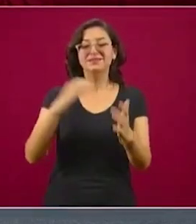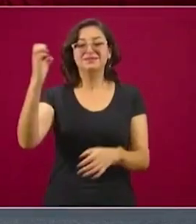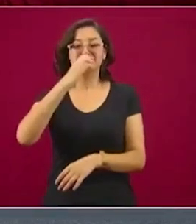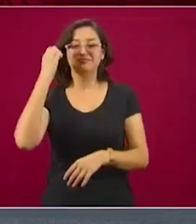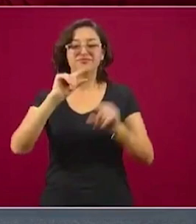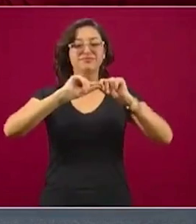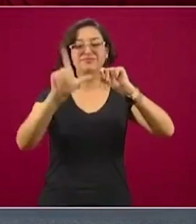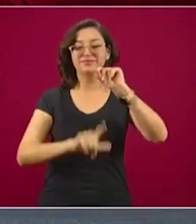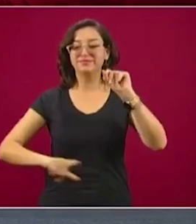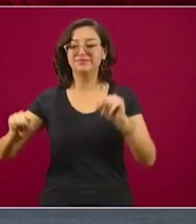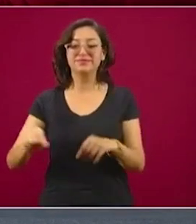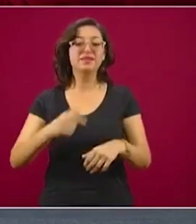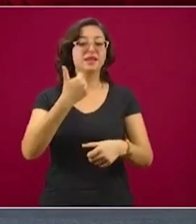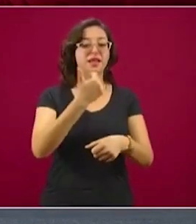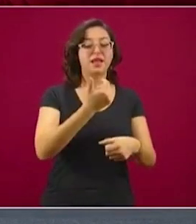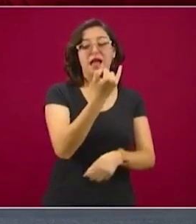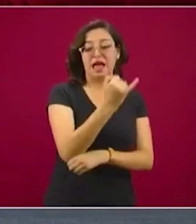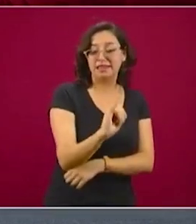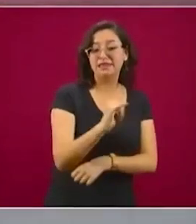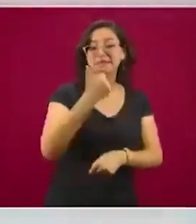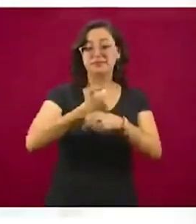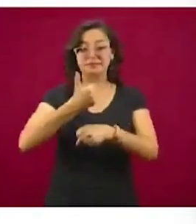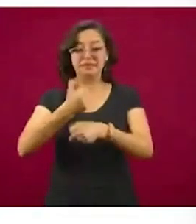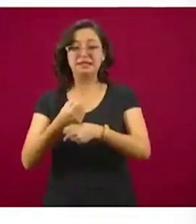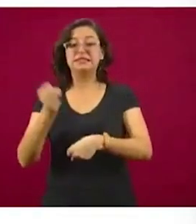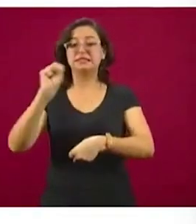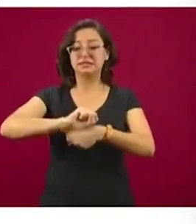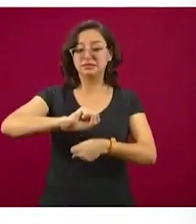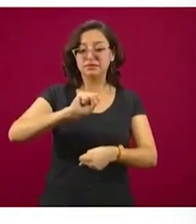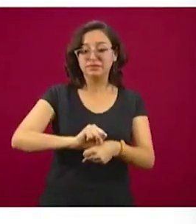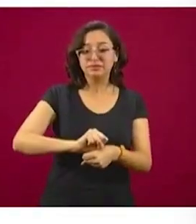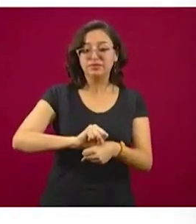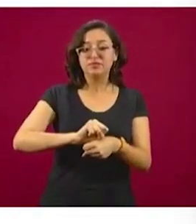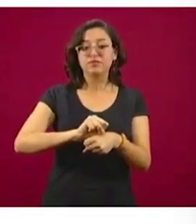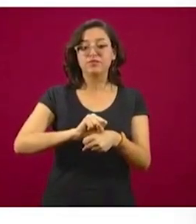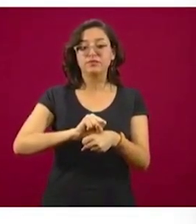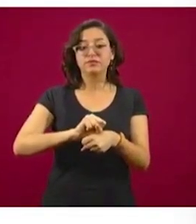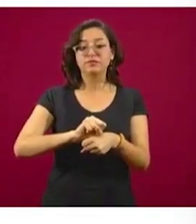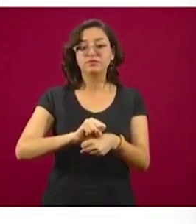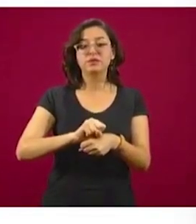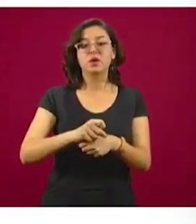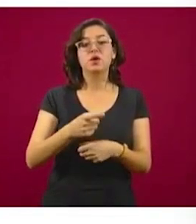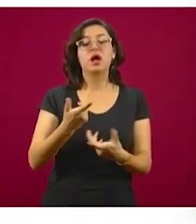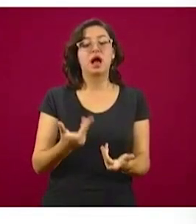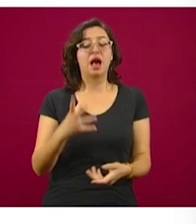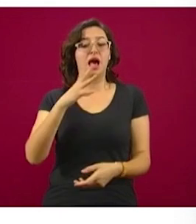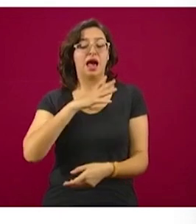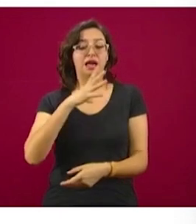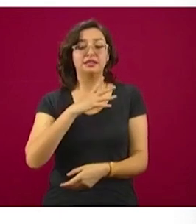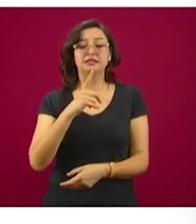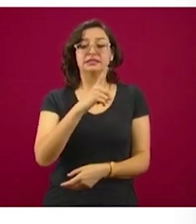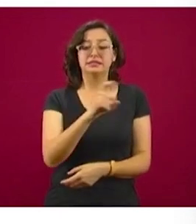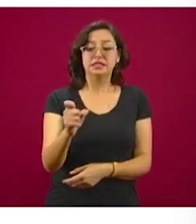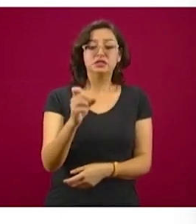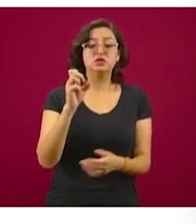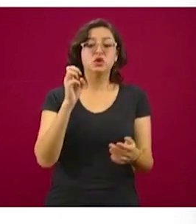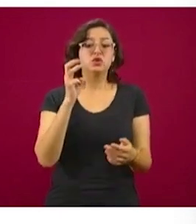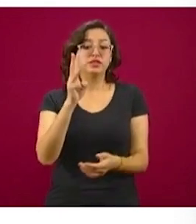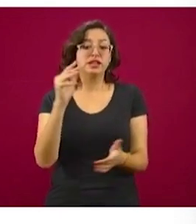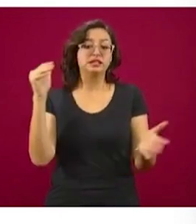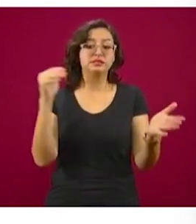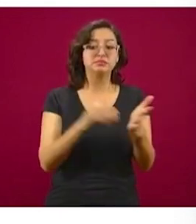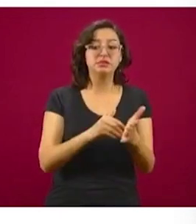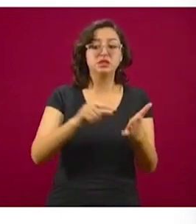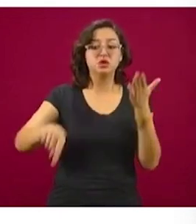nivel preescolar, primaria y secundaria, 103 mil se encuentran en